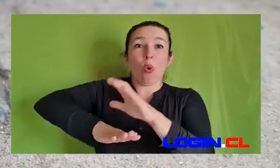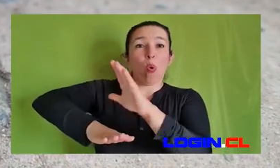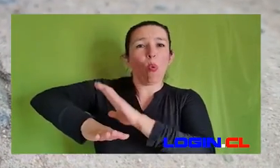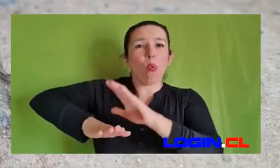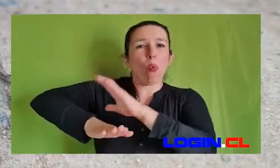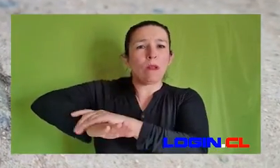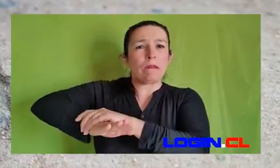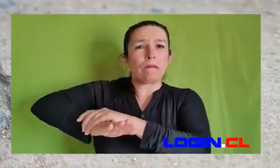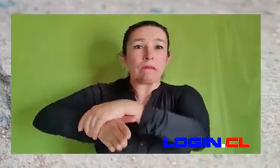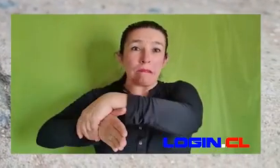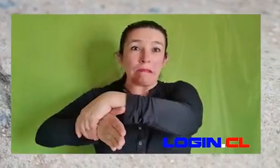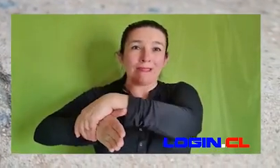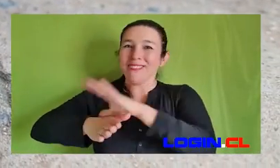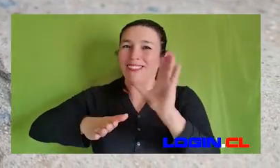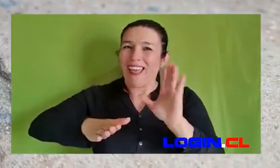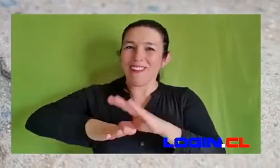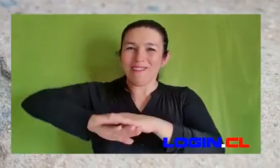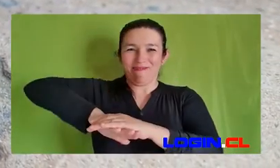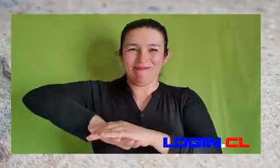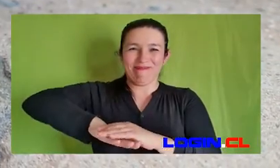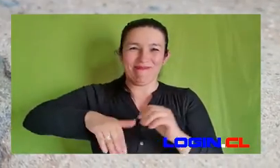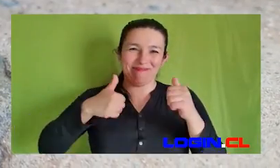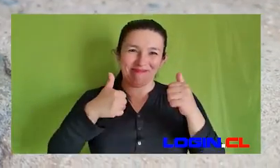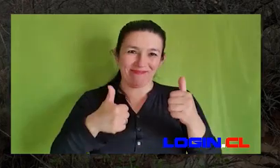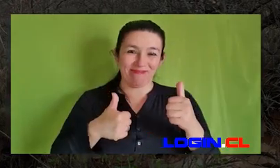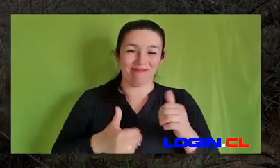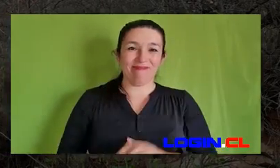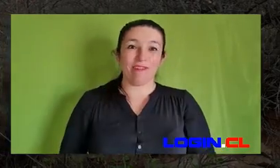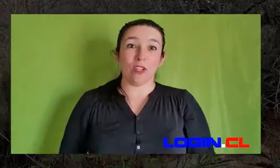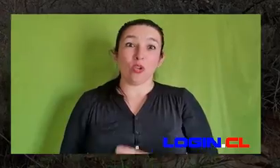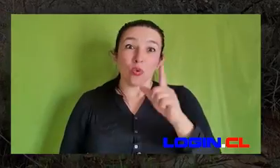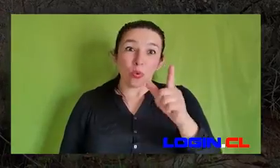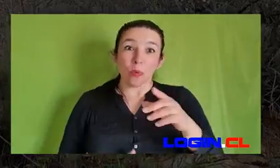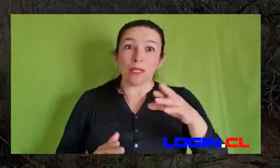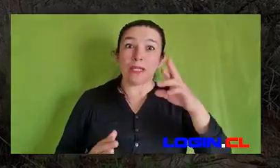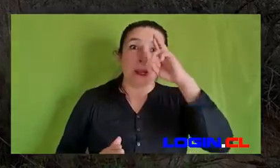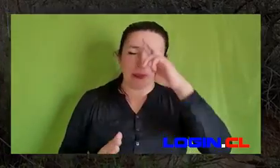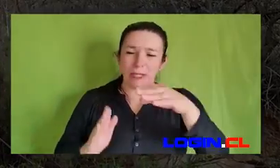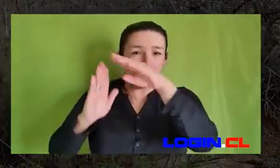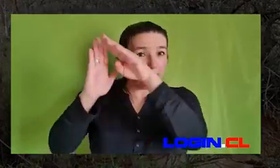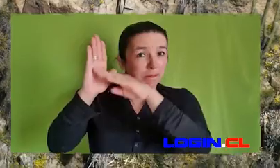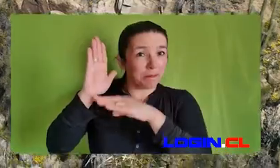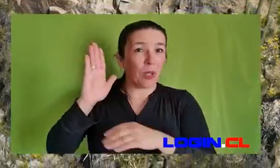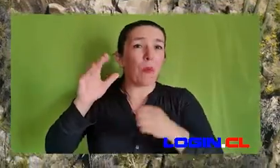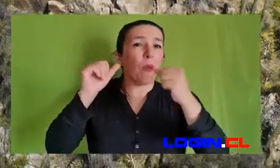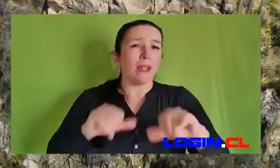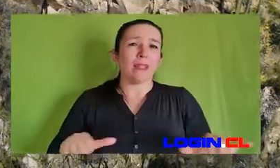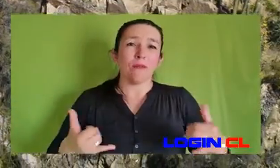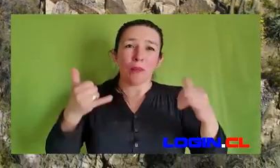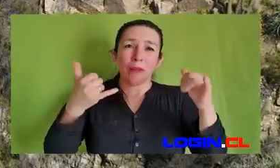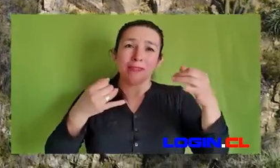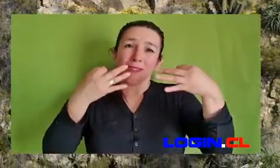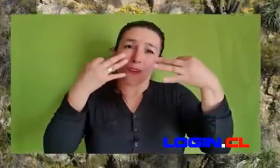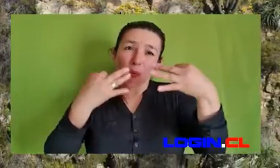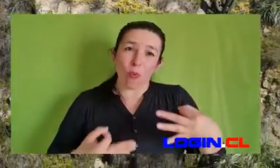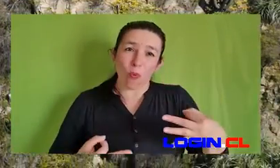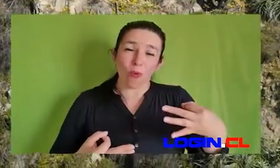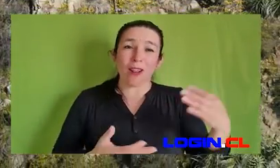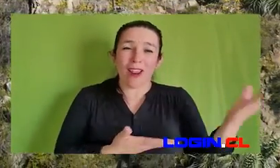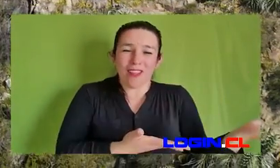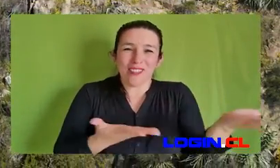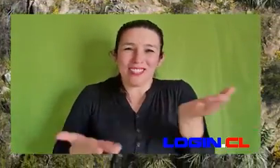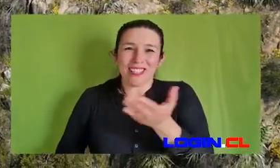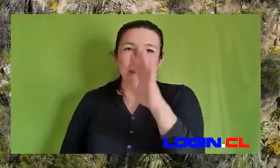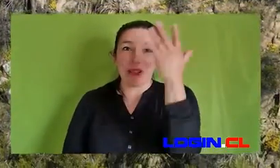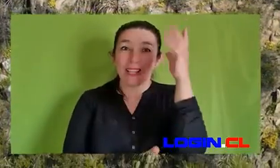alta para proteger sus tobillos y así evitar posibles lesiones. Si usted respeta estas medidas, podrá disfrutar de manera segura